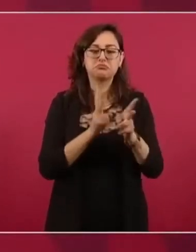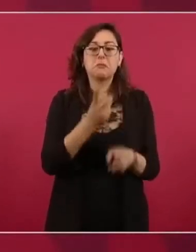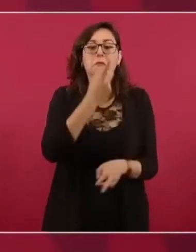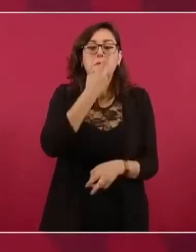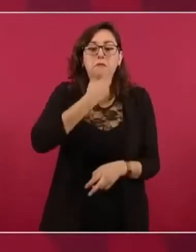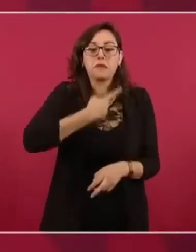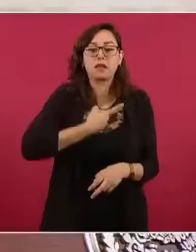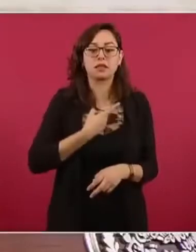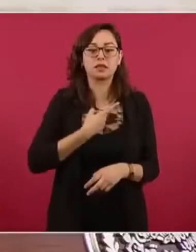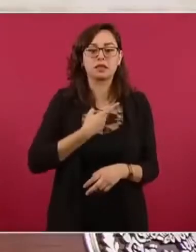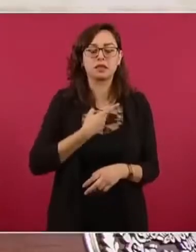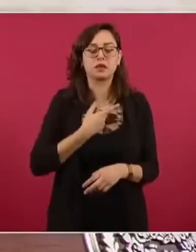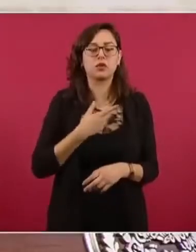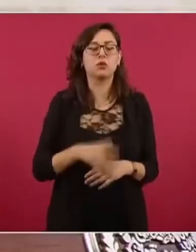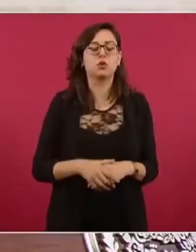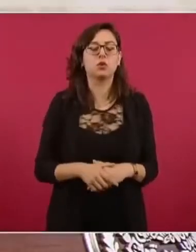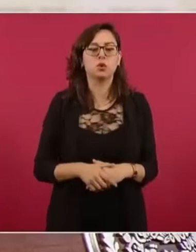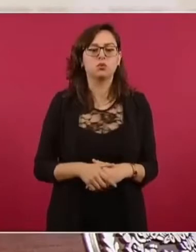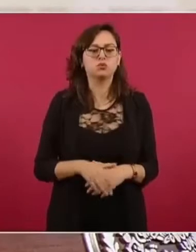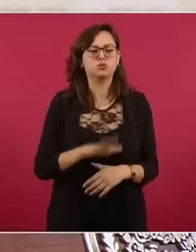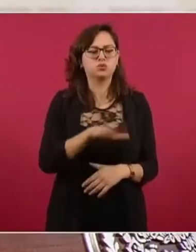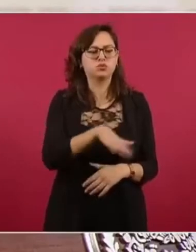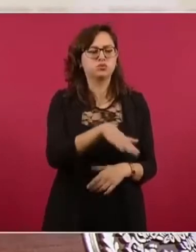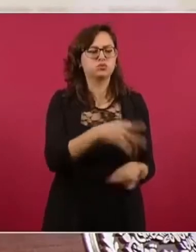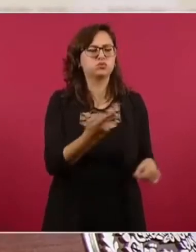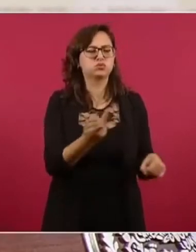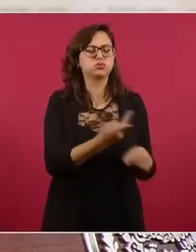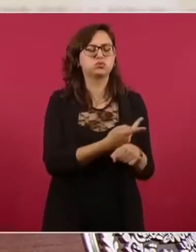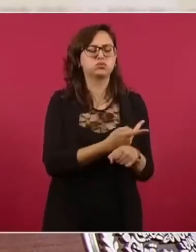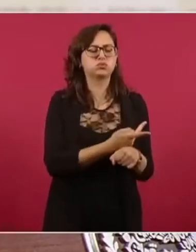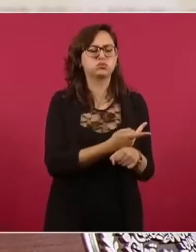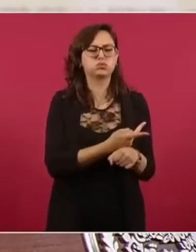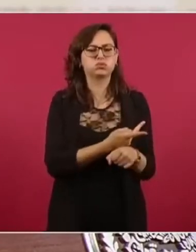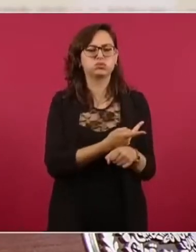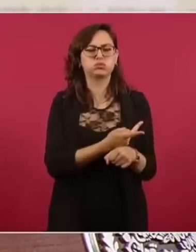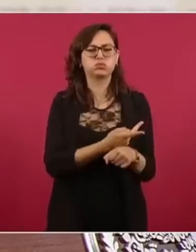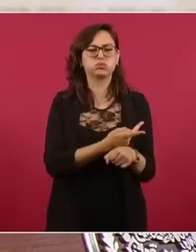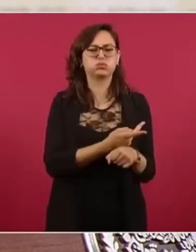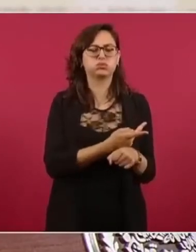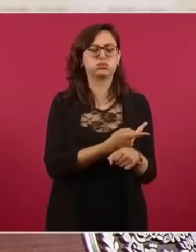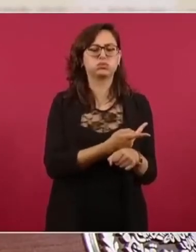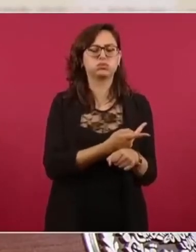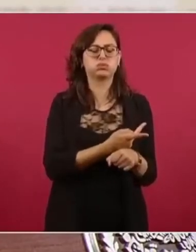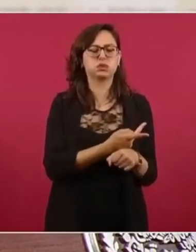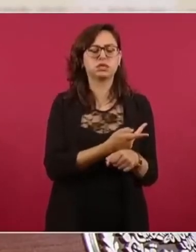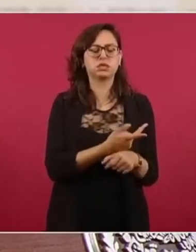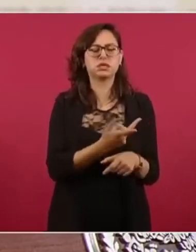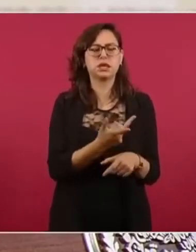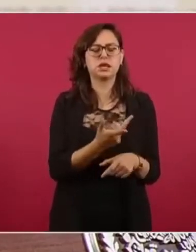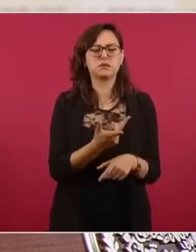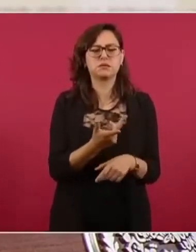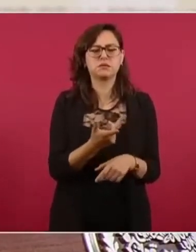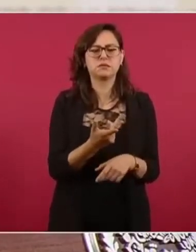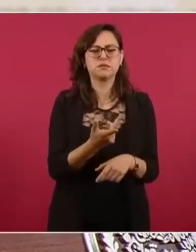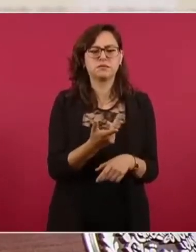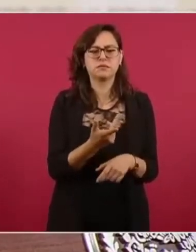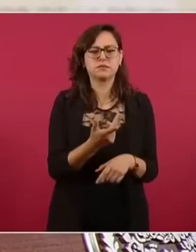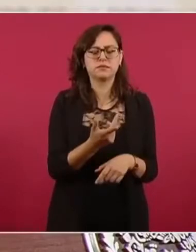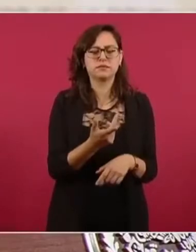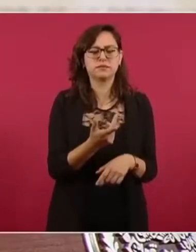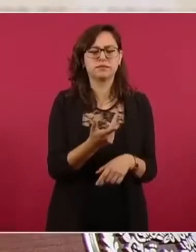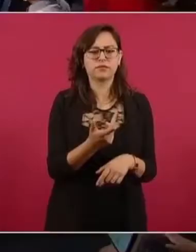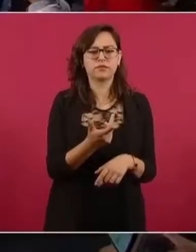pregunté sobre el estudio sobre el posible daño del